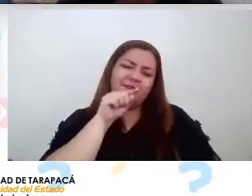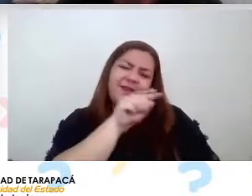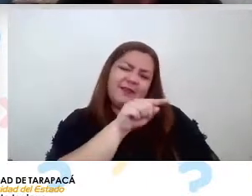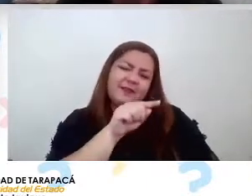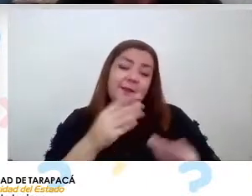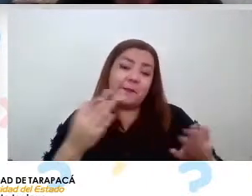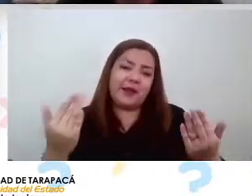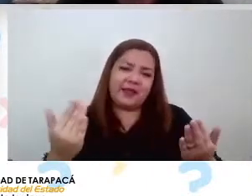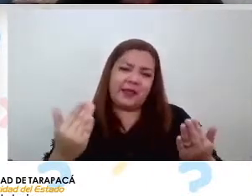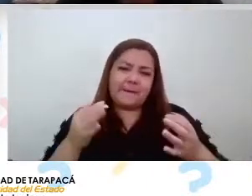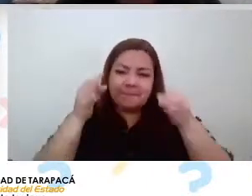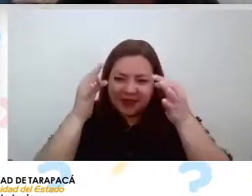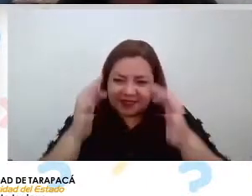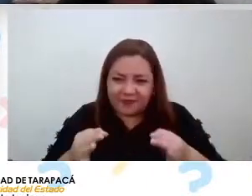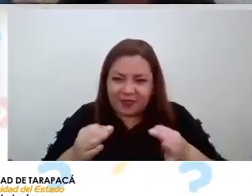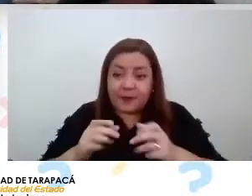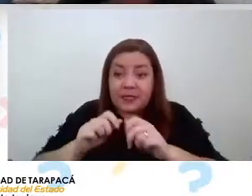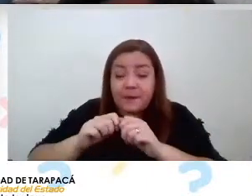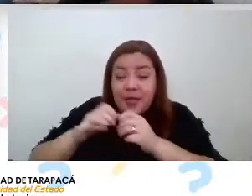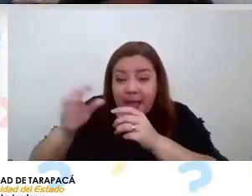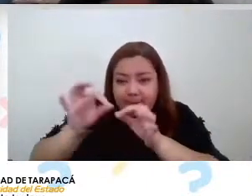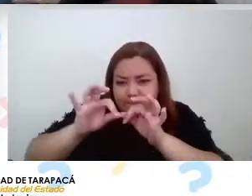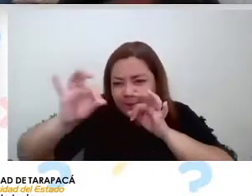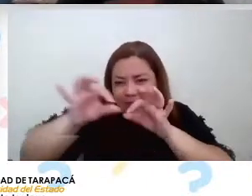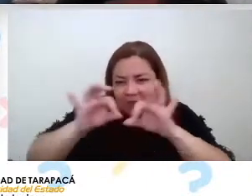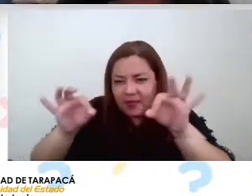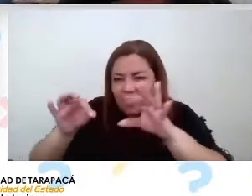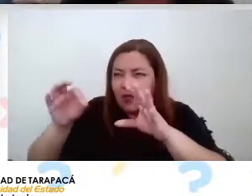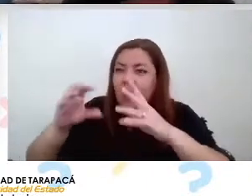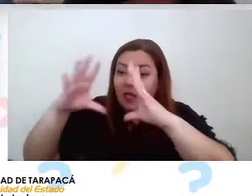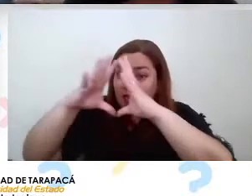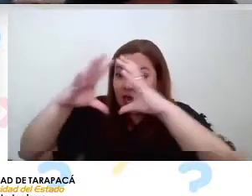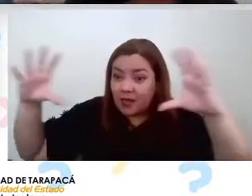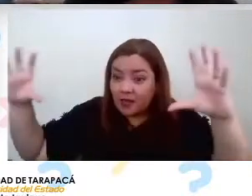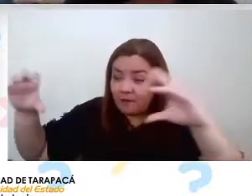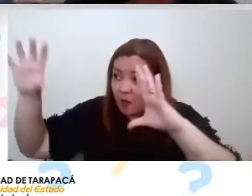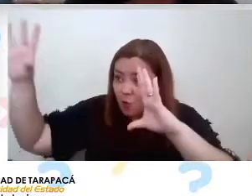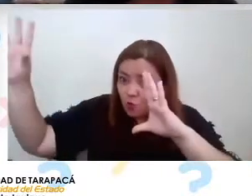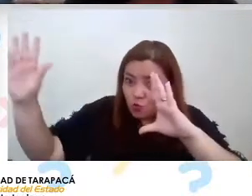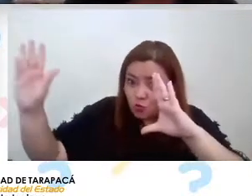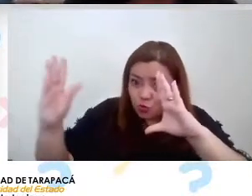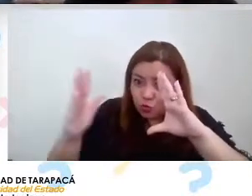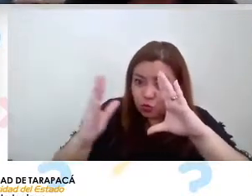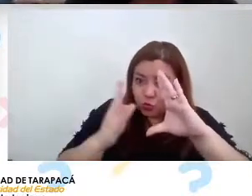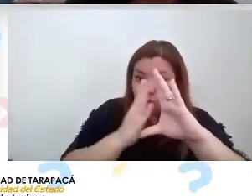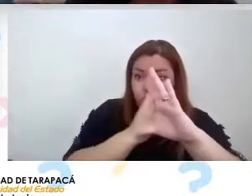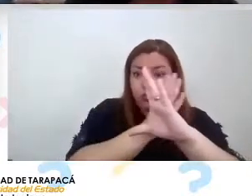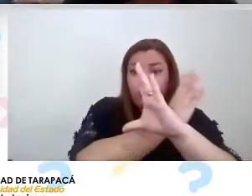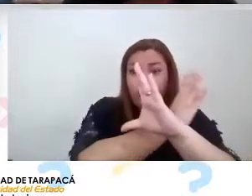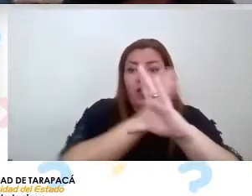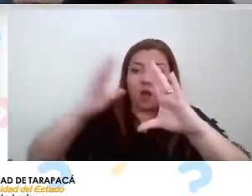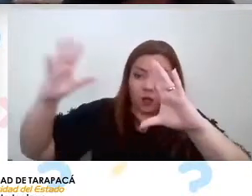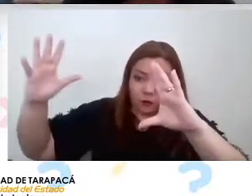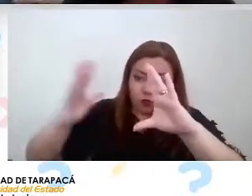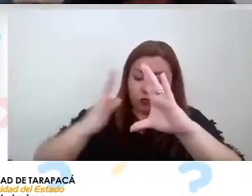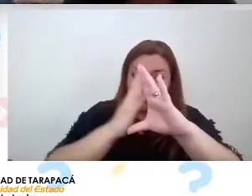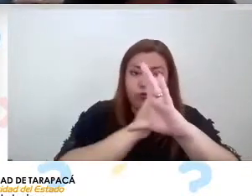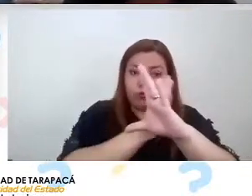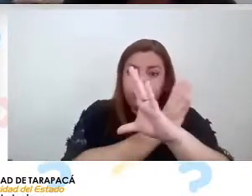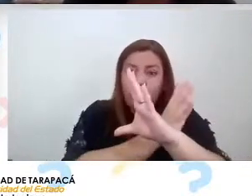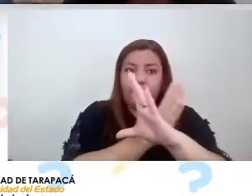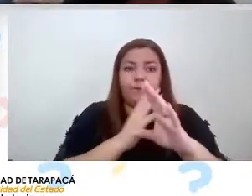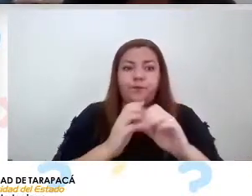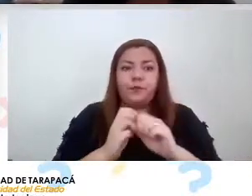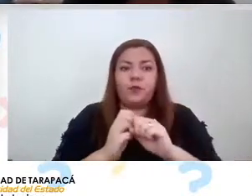agua de niebla entonces entonces como funciona la niebla pasa a través de esta malla que es estándar